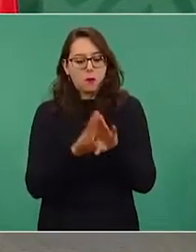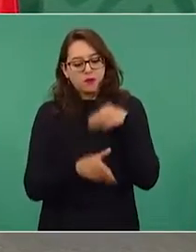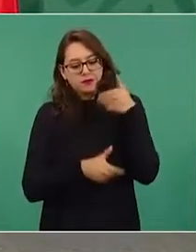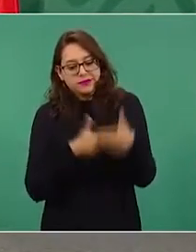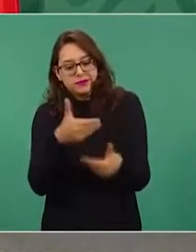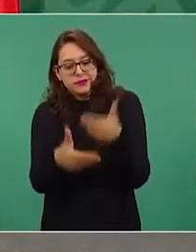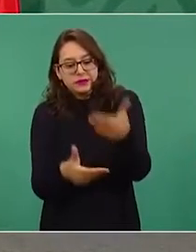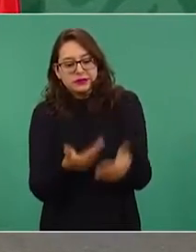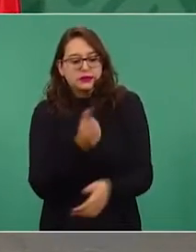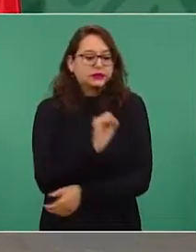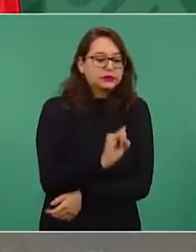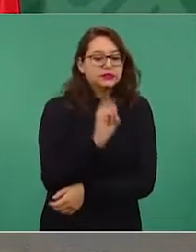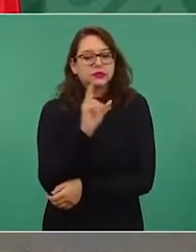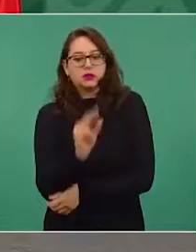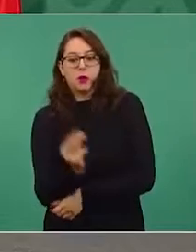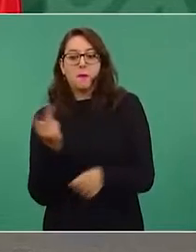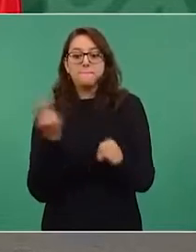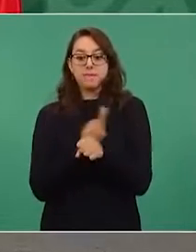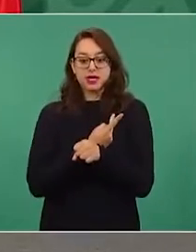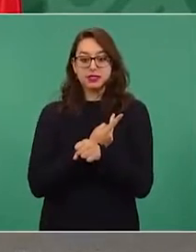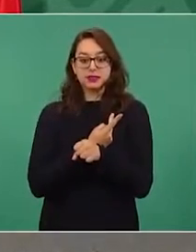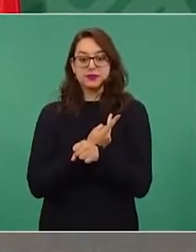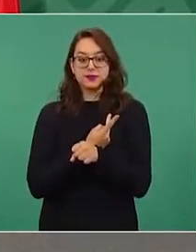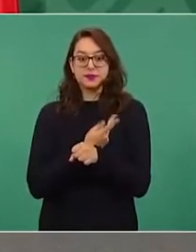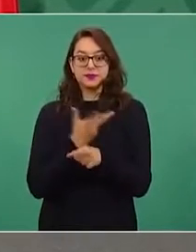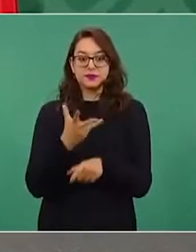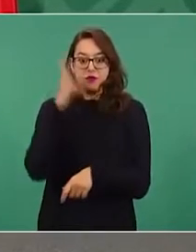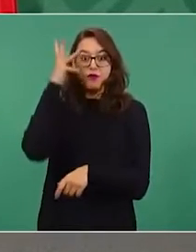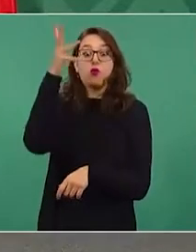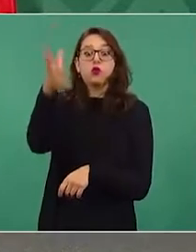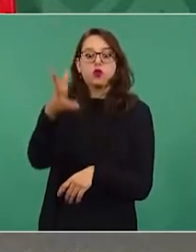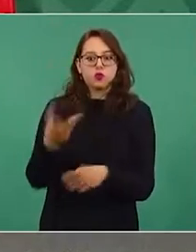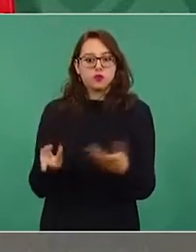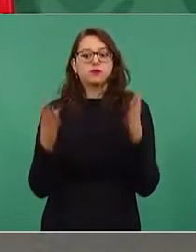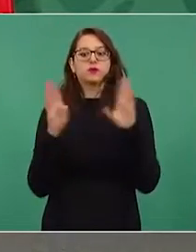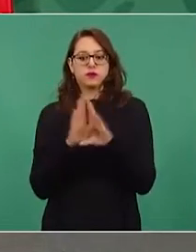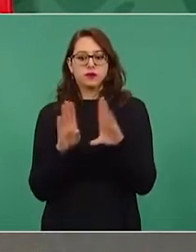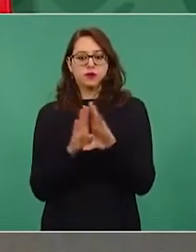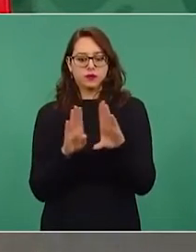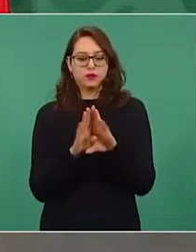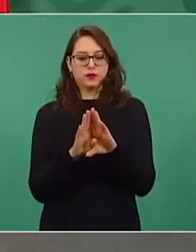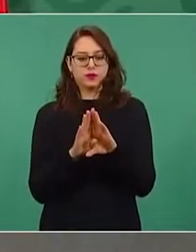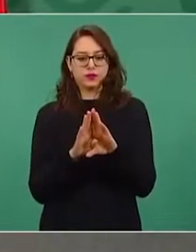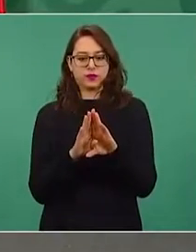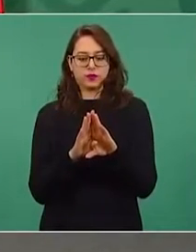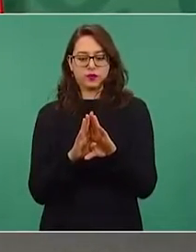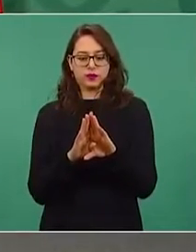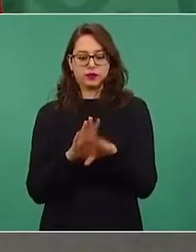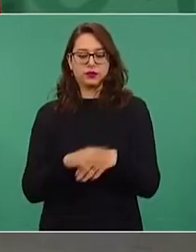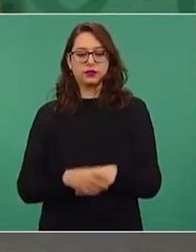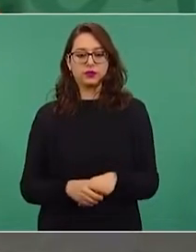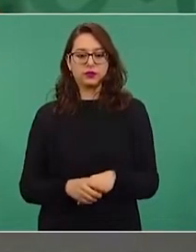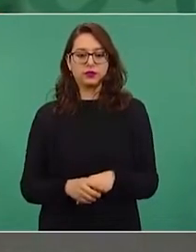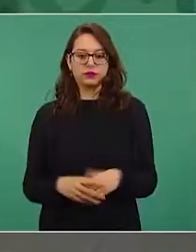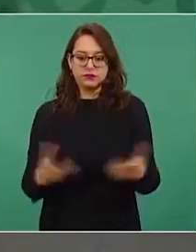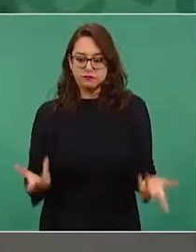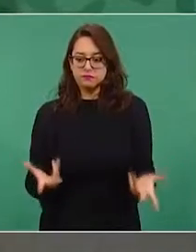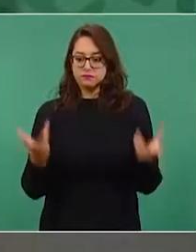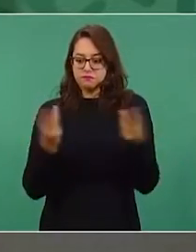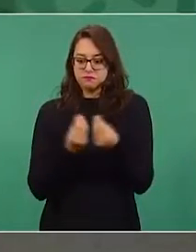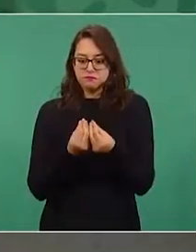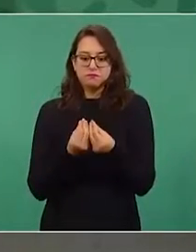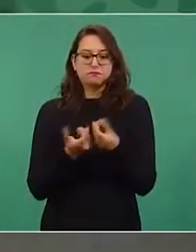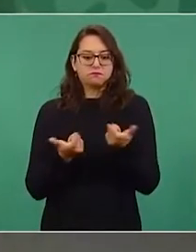el futuro para la integración económica con